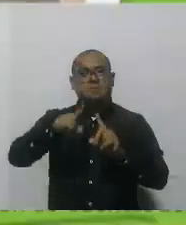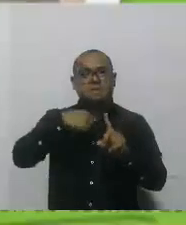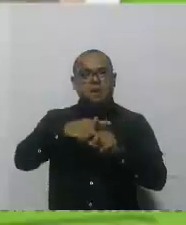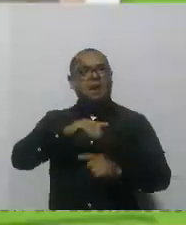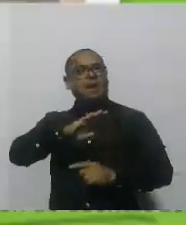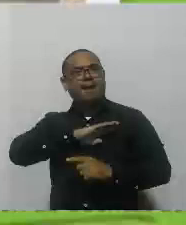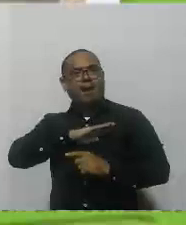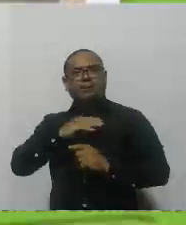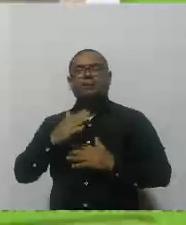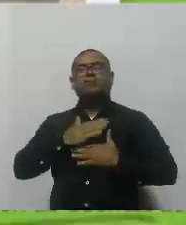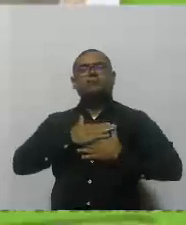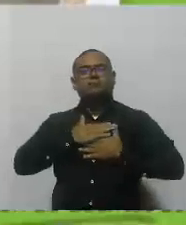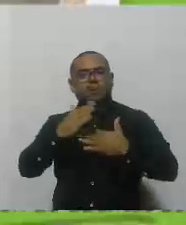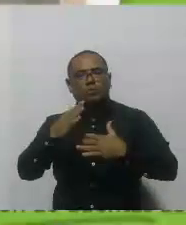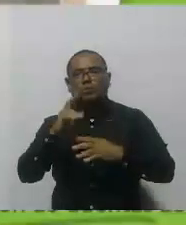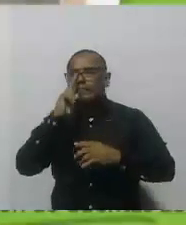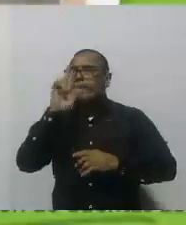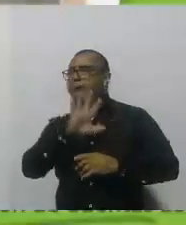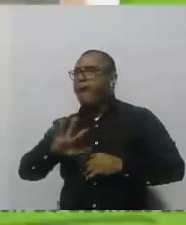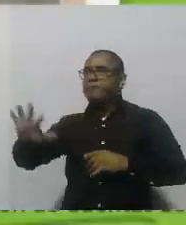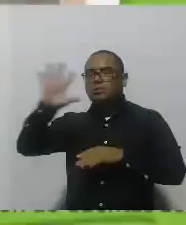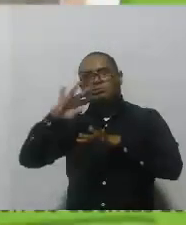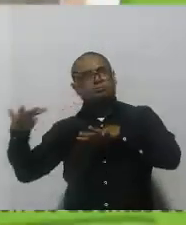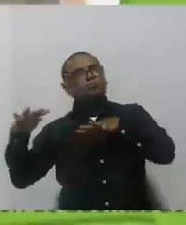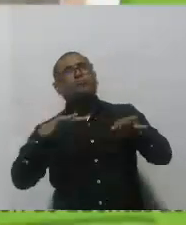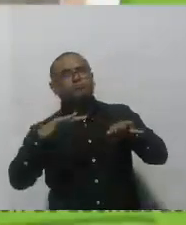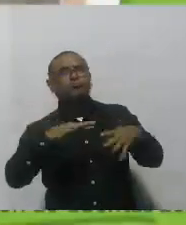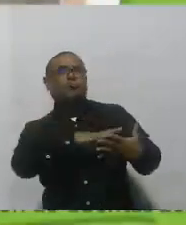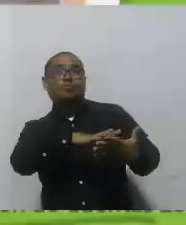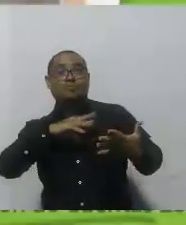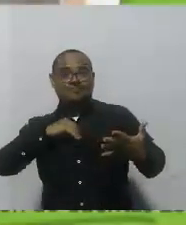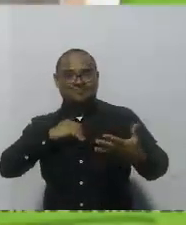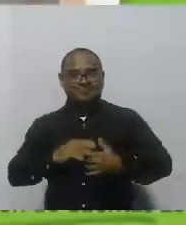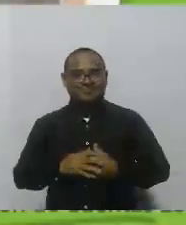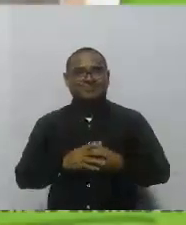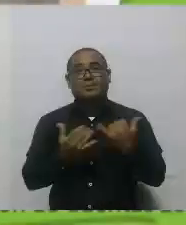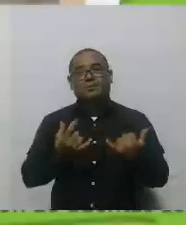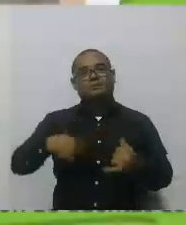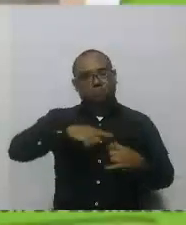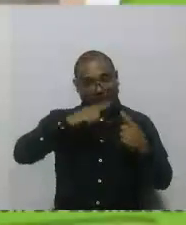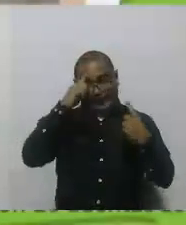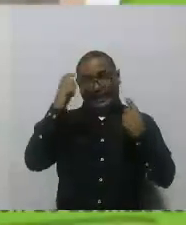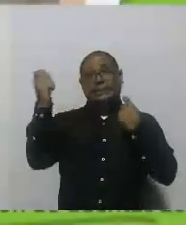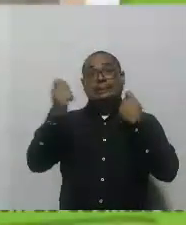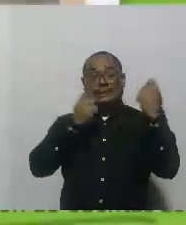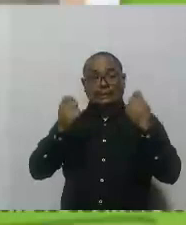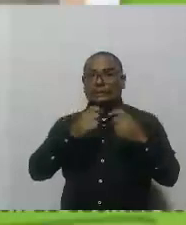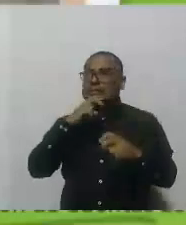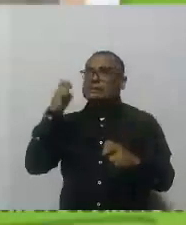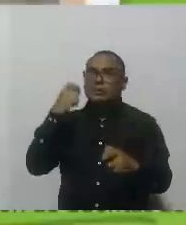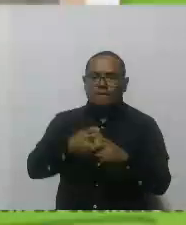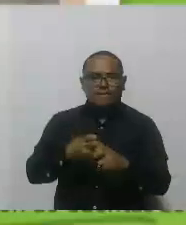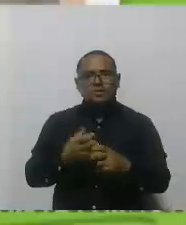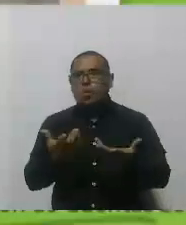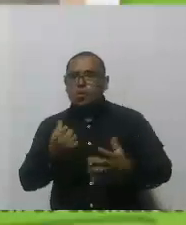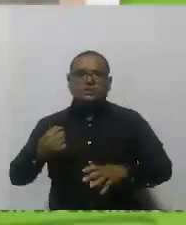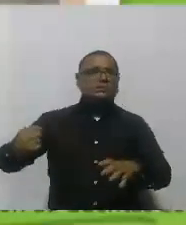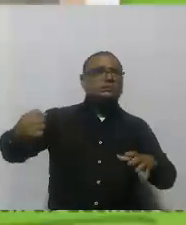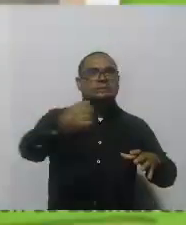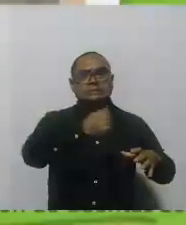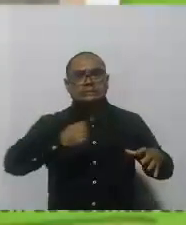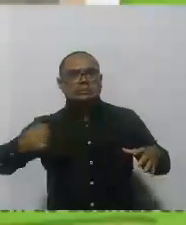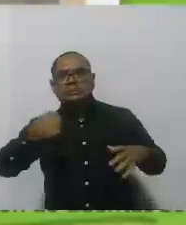saludo, un referente nacional. Y es que ha sido esa estrategia dura, tarea dura contra el hambre,